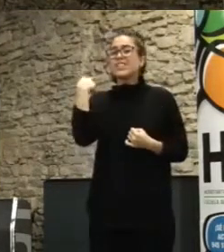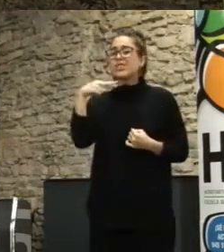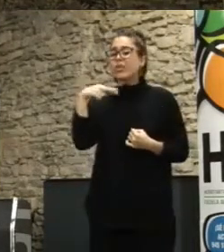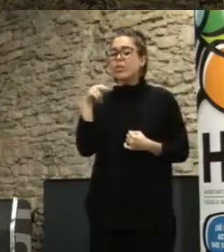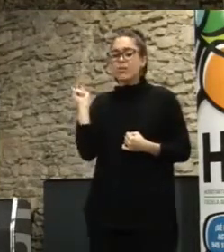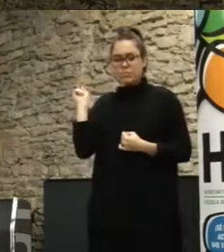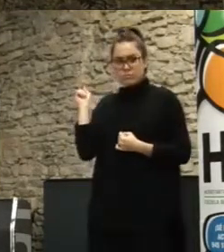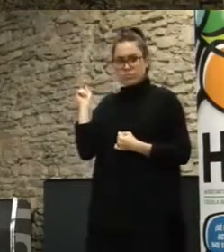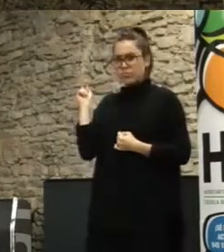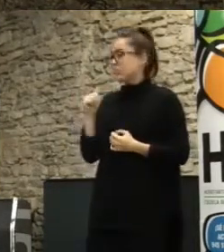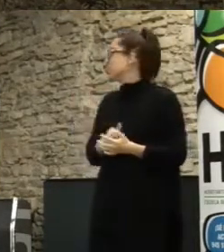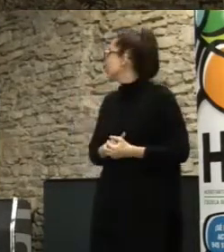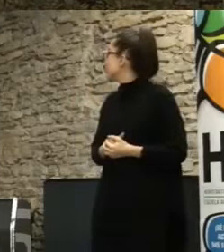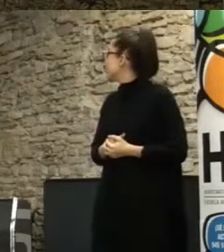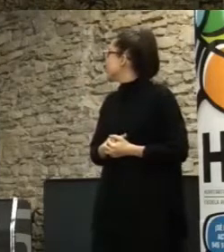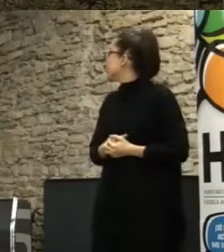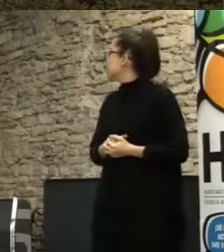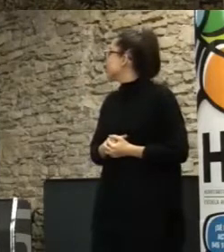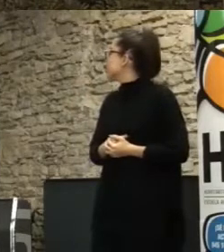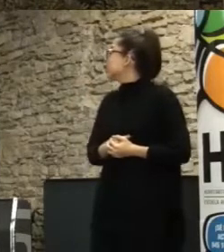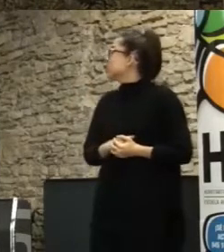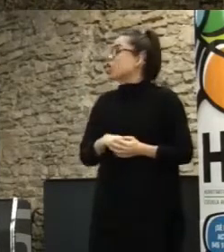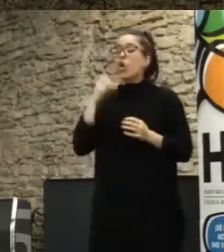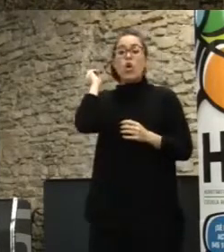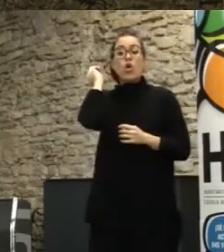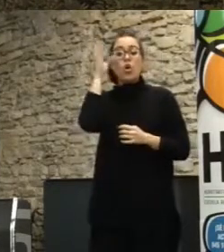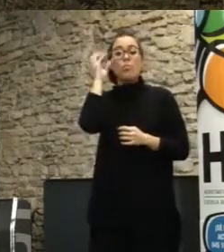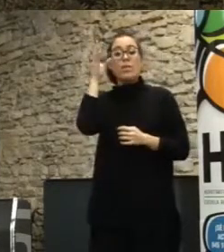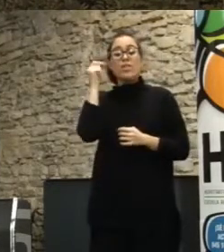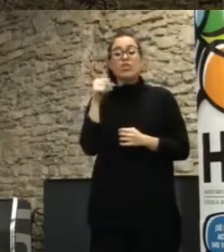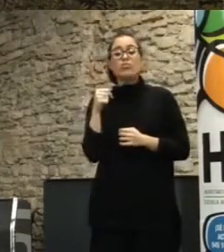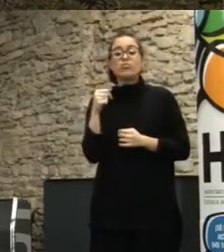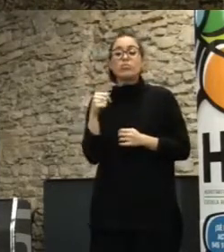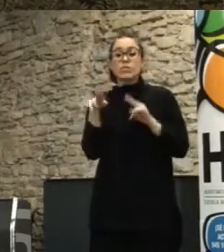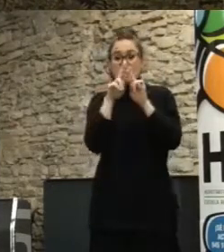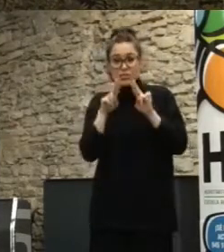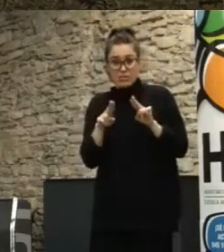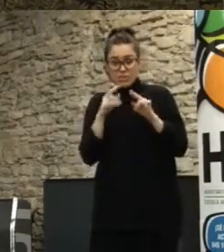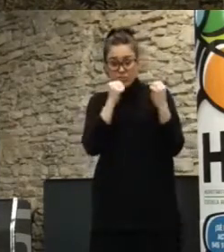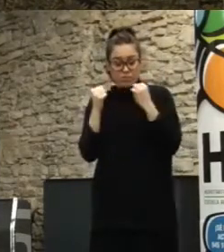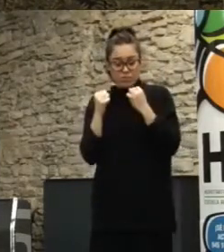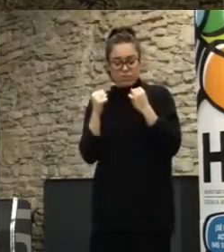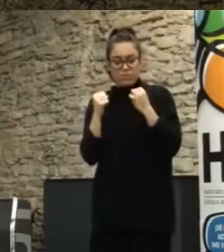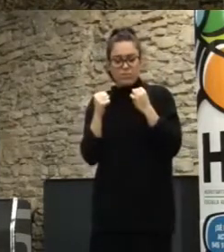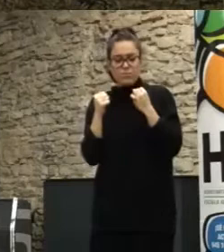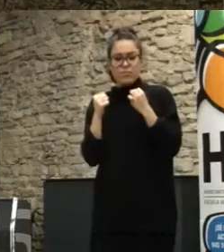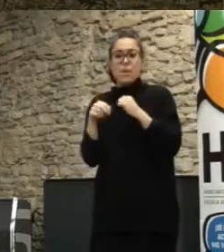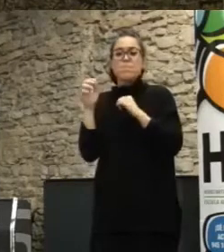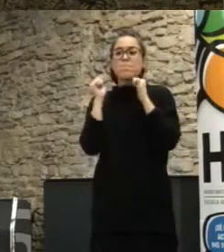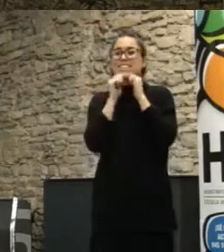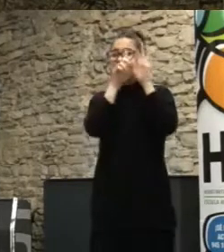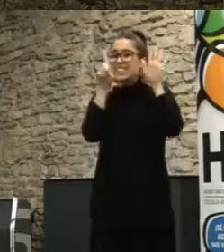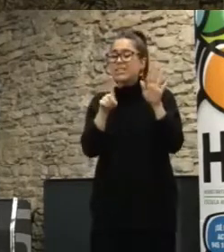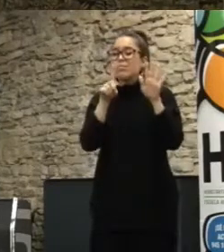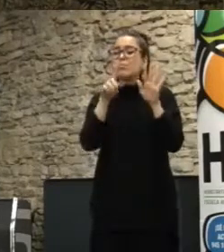constitucional en el que 100 miembros, el 66% estaban elegidos por sorteo